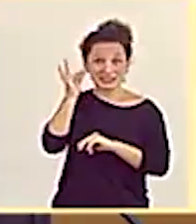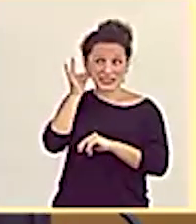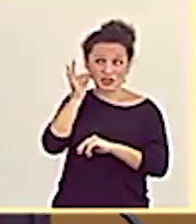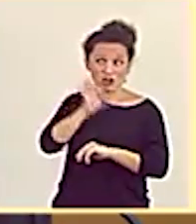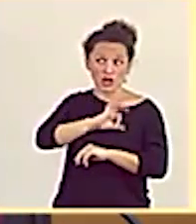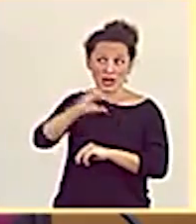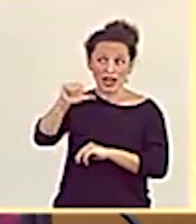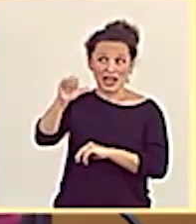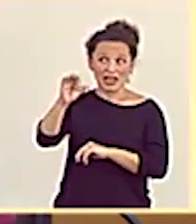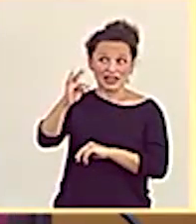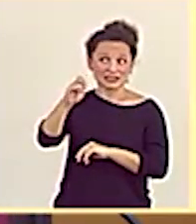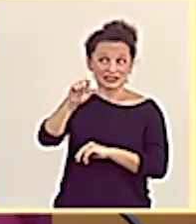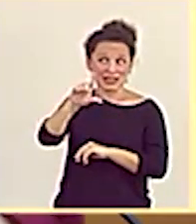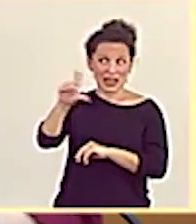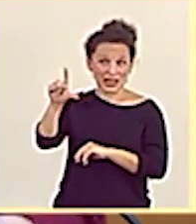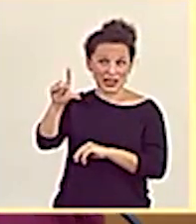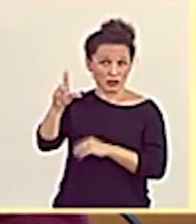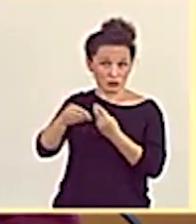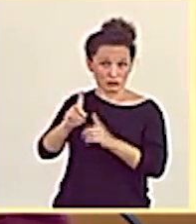No los utilizo.